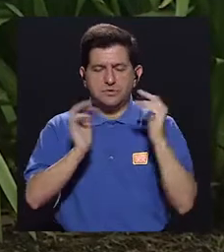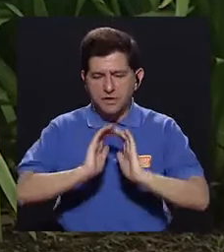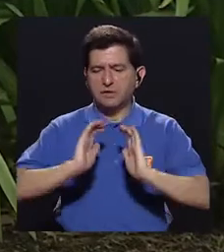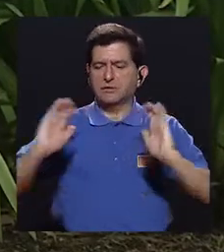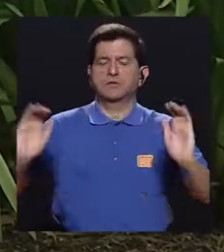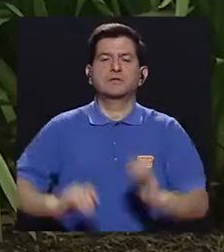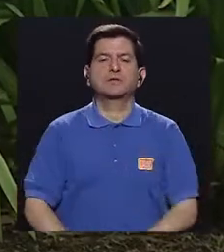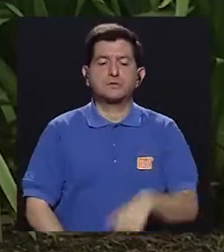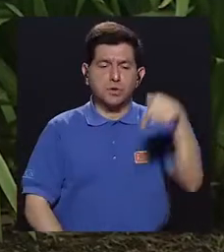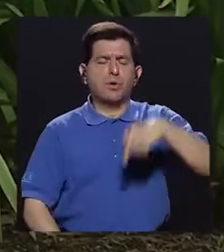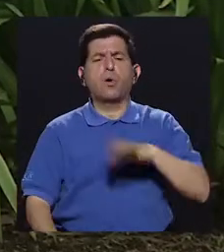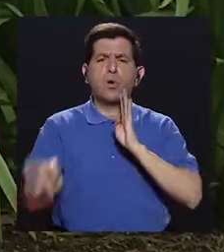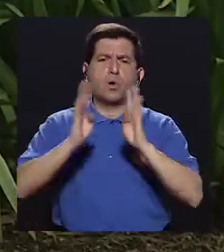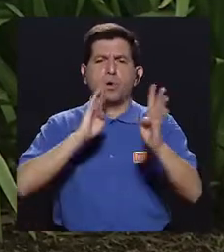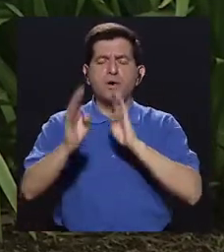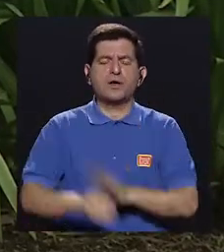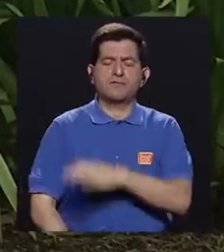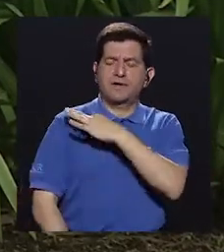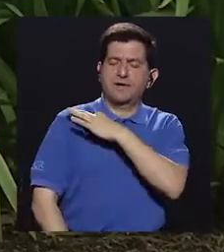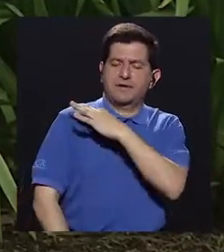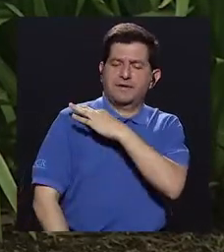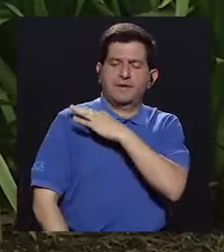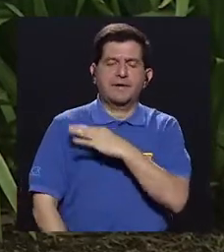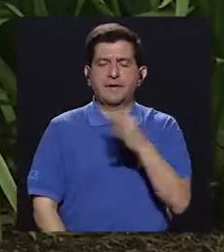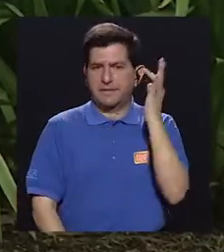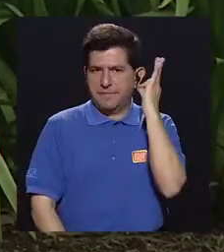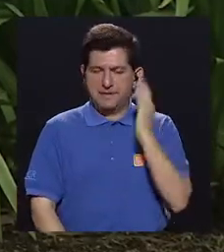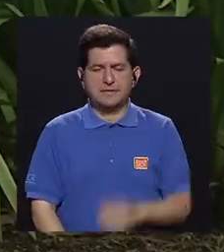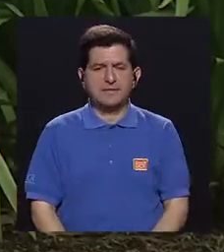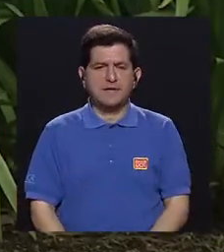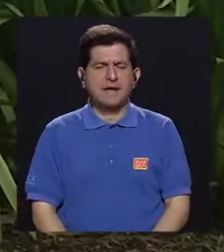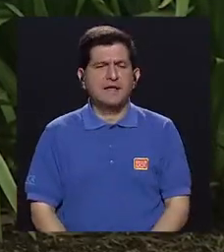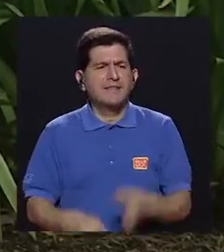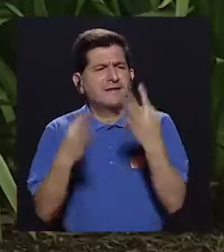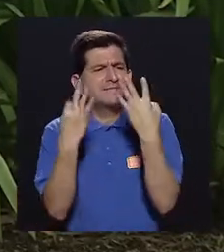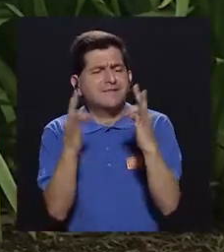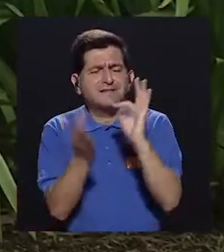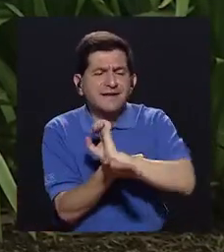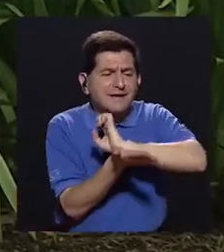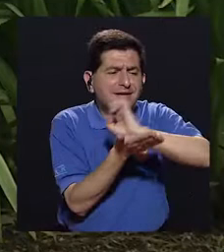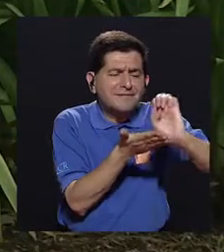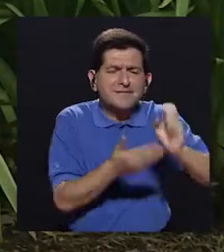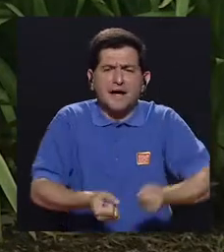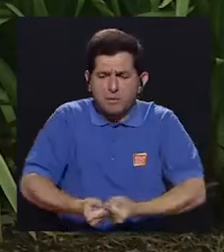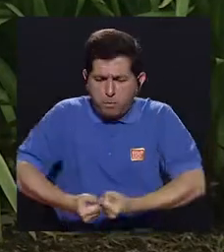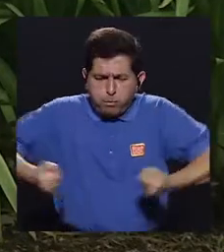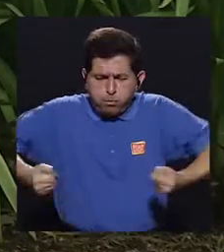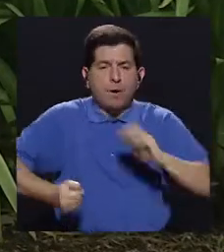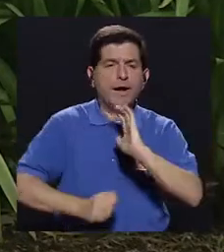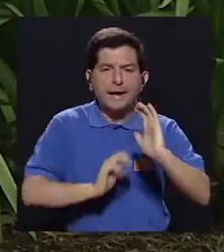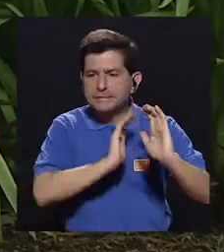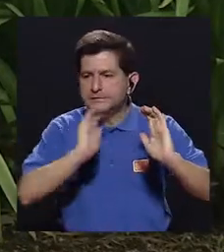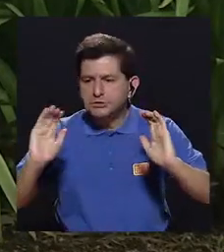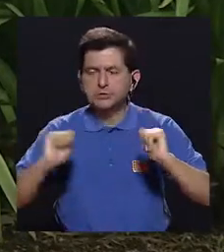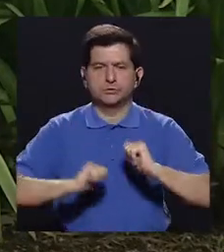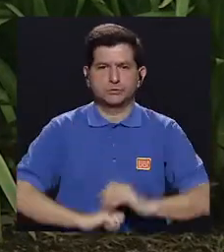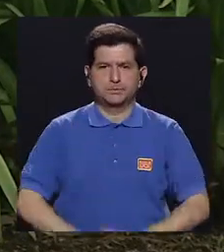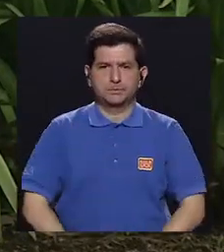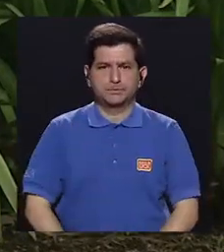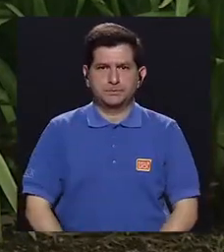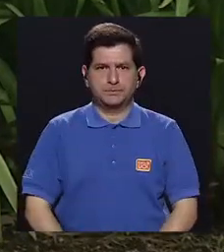los niños. Es por eso que hoy vamos a conversar con nuestra invitada acerca de cómo podemos prevenir la obesidad infantil.